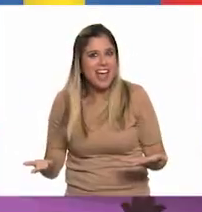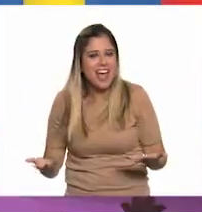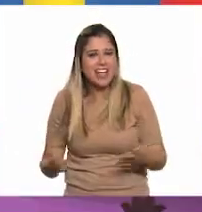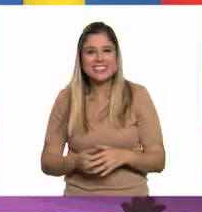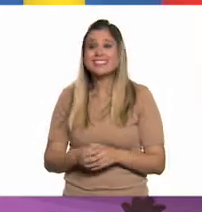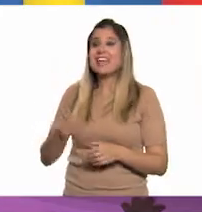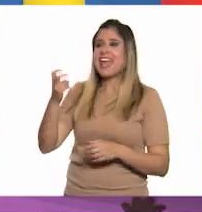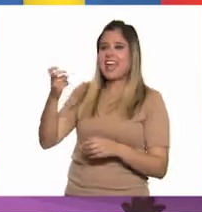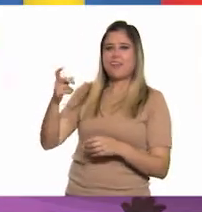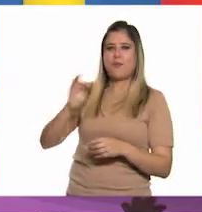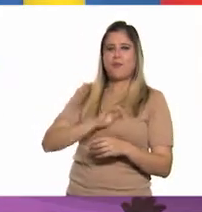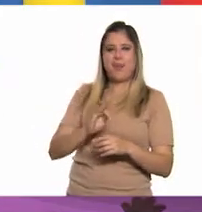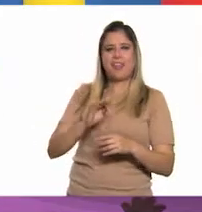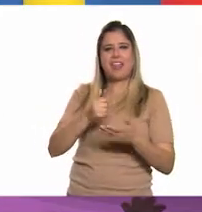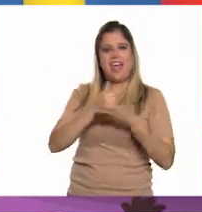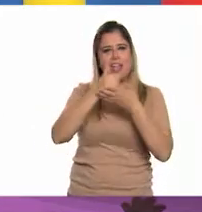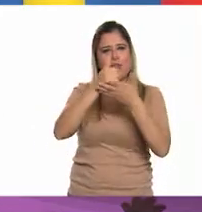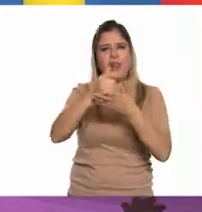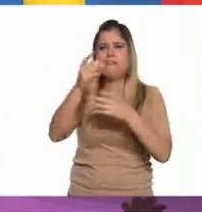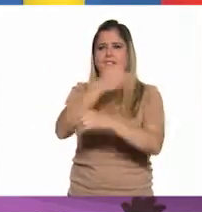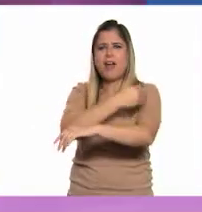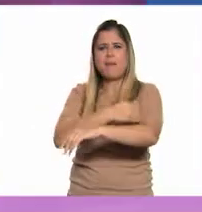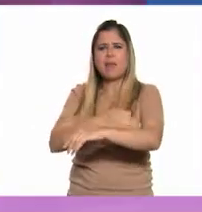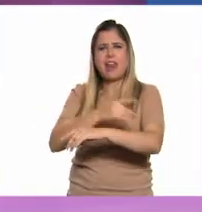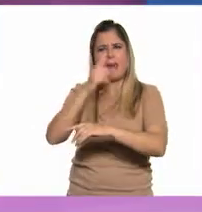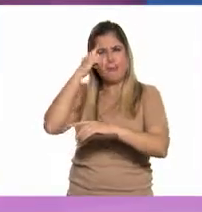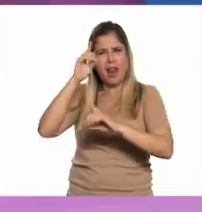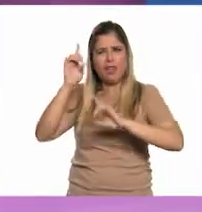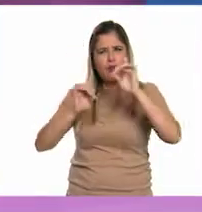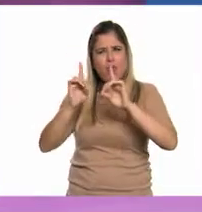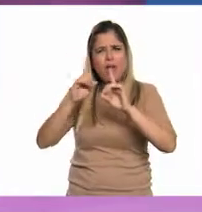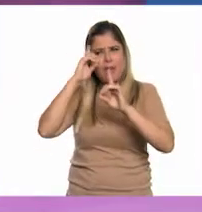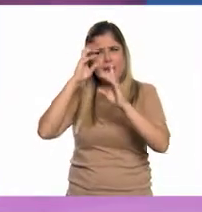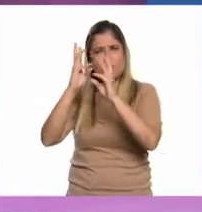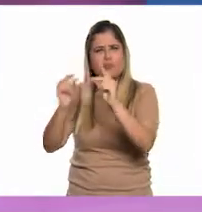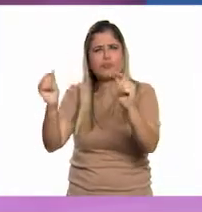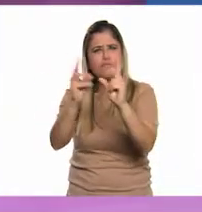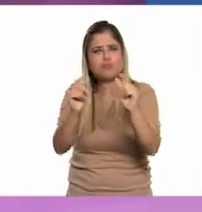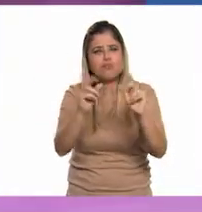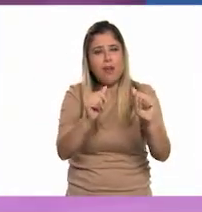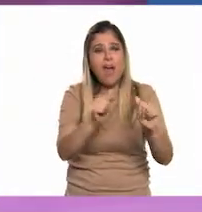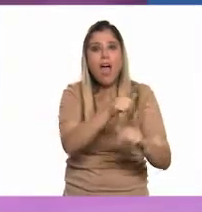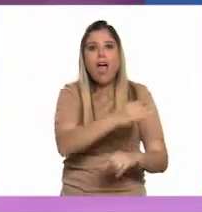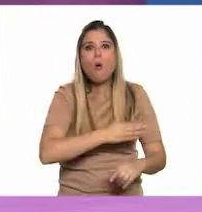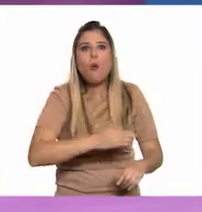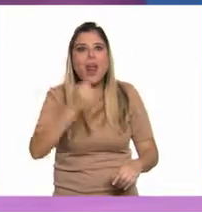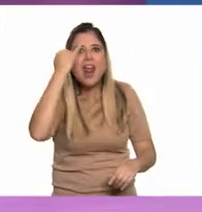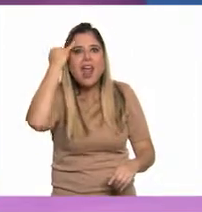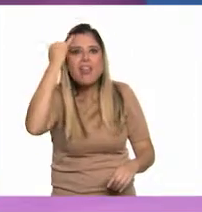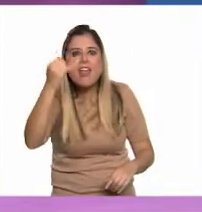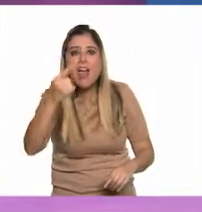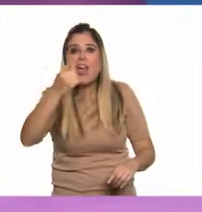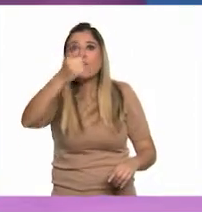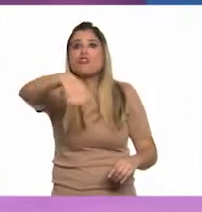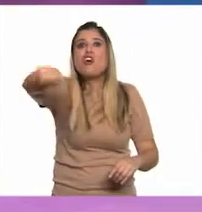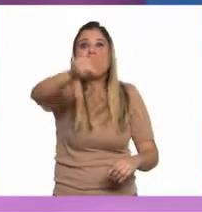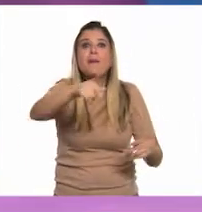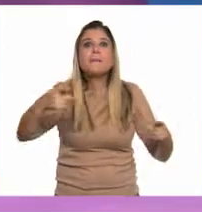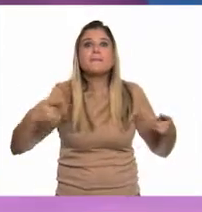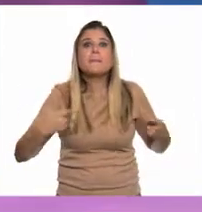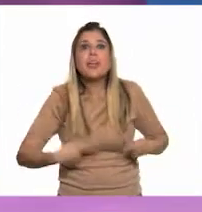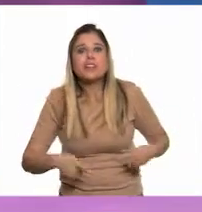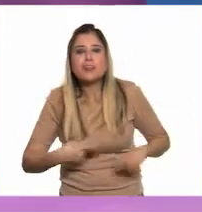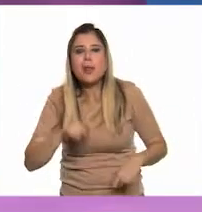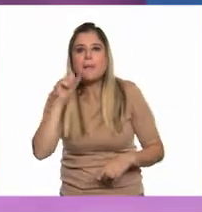podemos despejar las dudas de nuestros familiares en casa. ¡Sí! ¡Qué buena idea! O de todas aquellas personas que